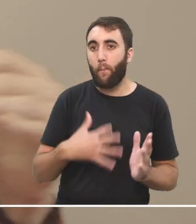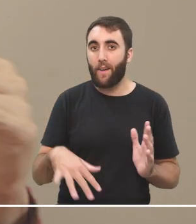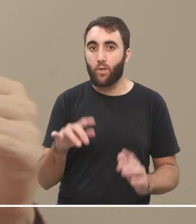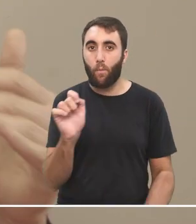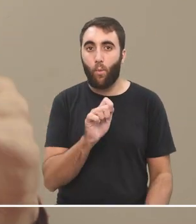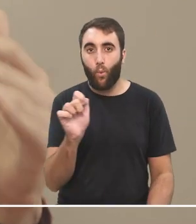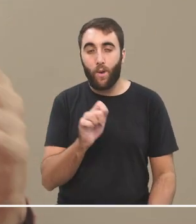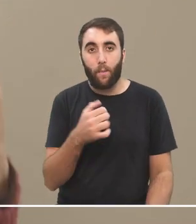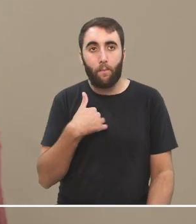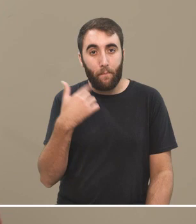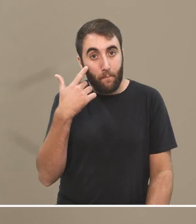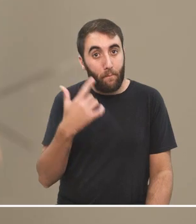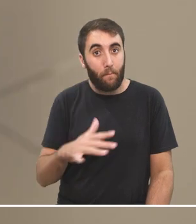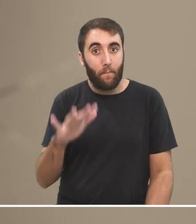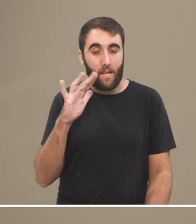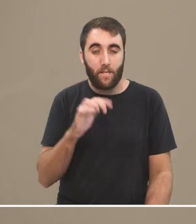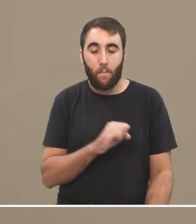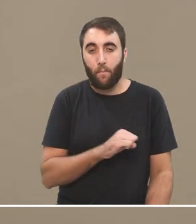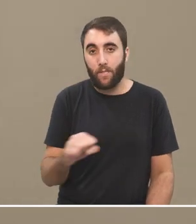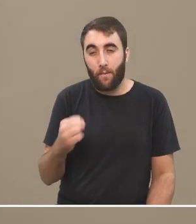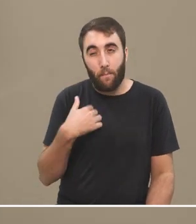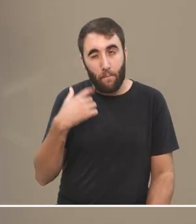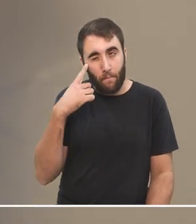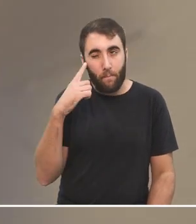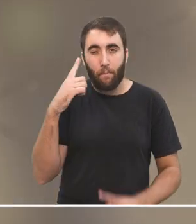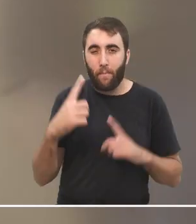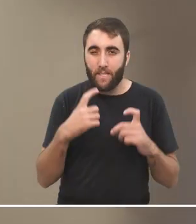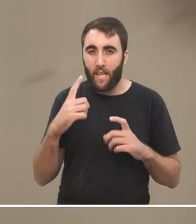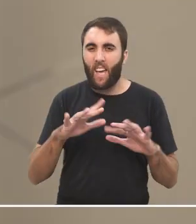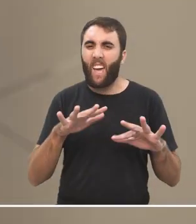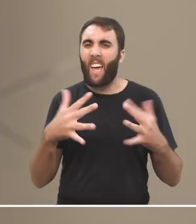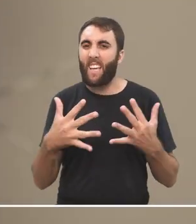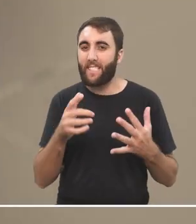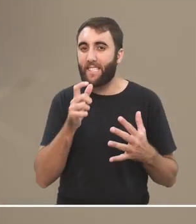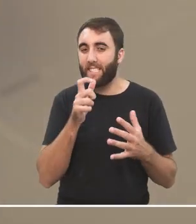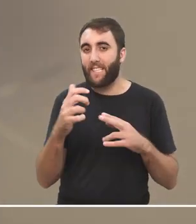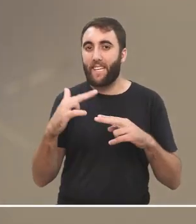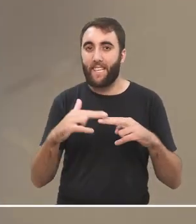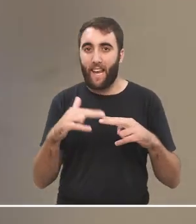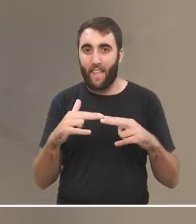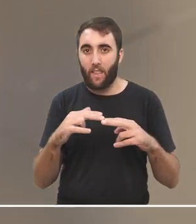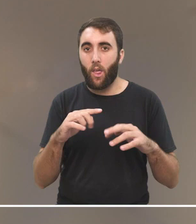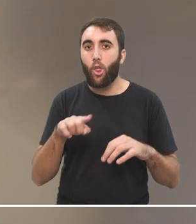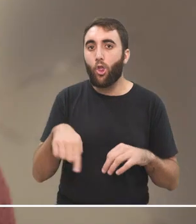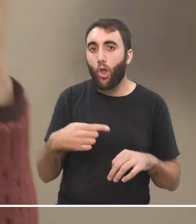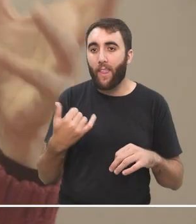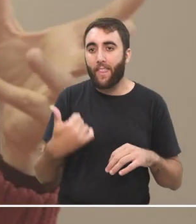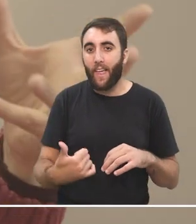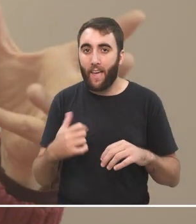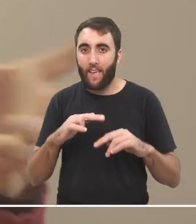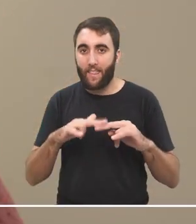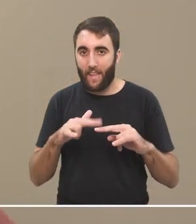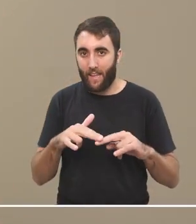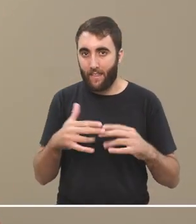me parece que es inevitable que nos preguntemos por esto, porque qué espacio público es esta